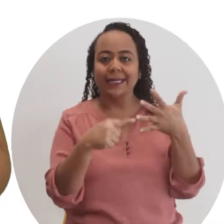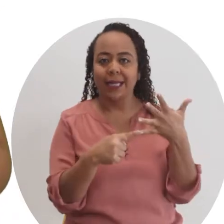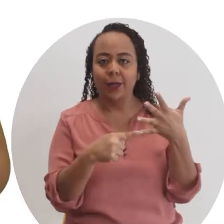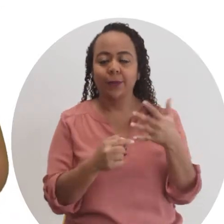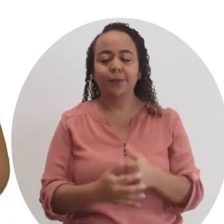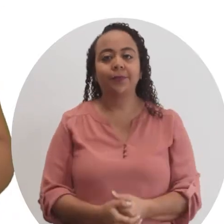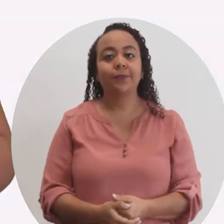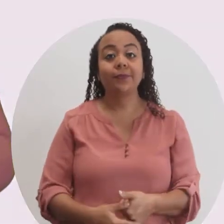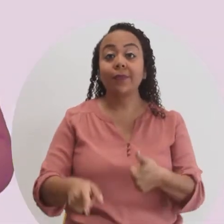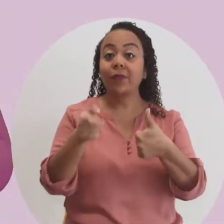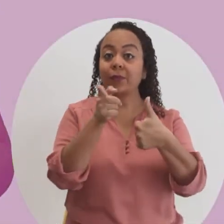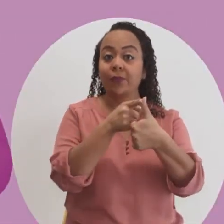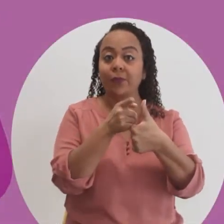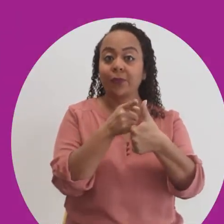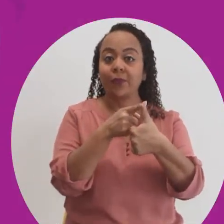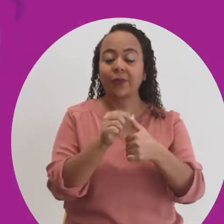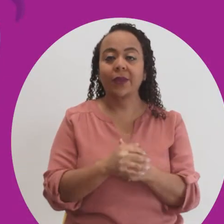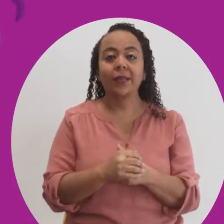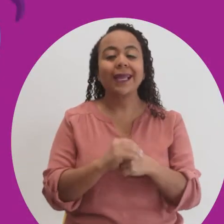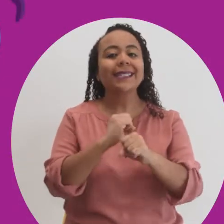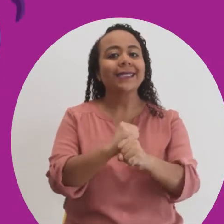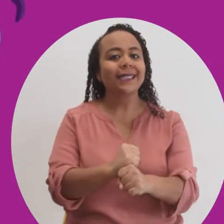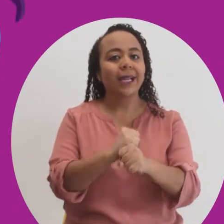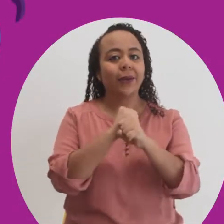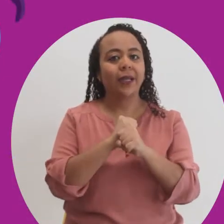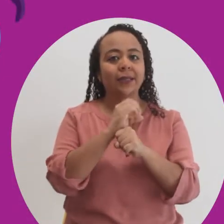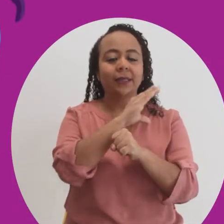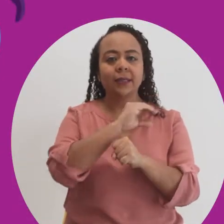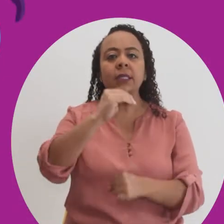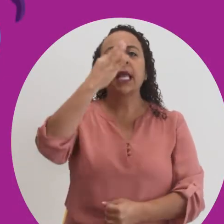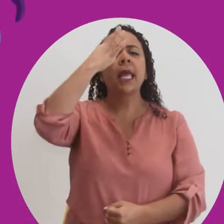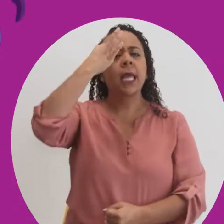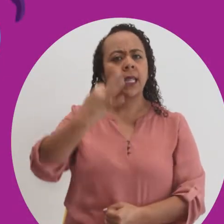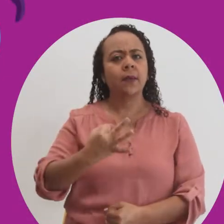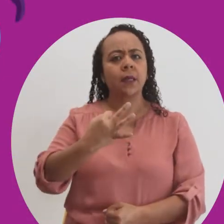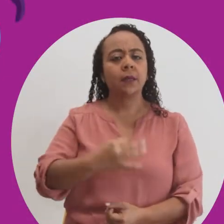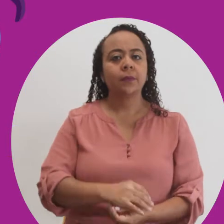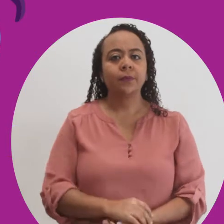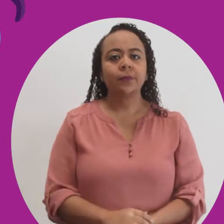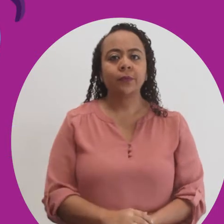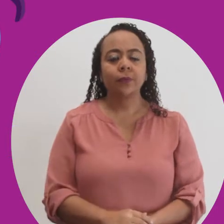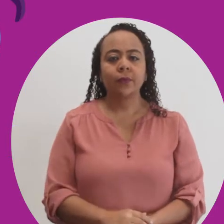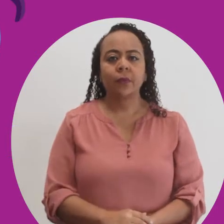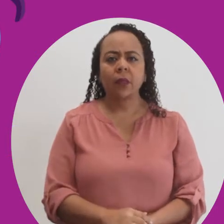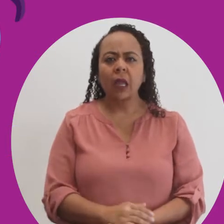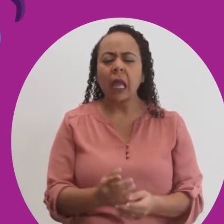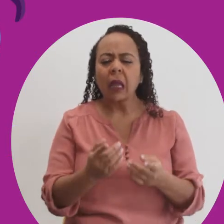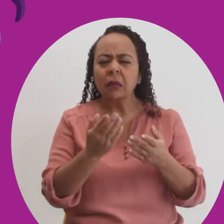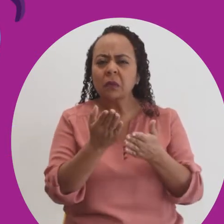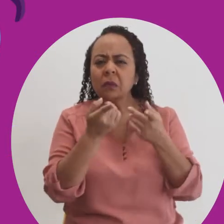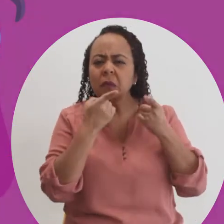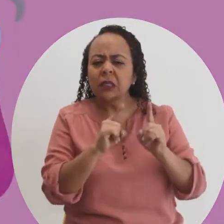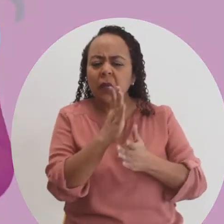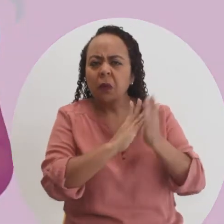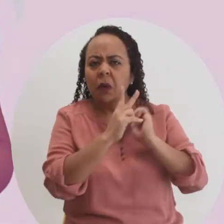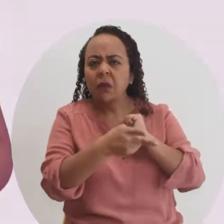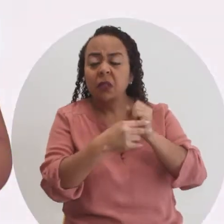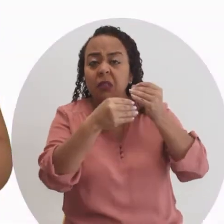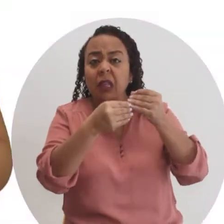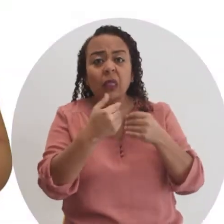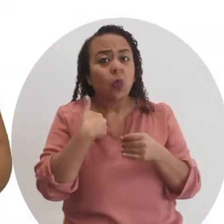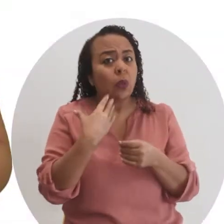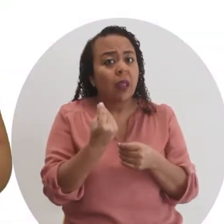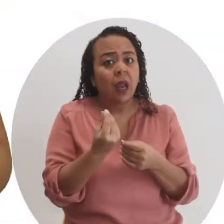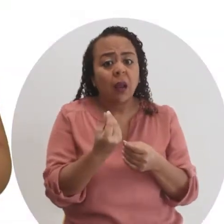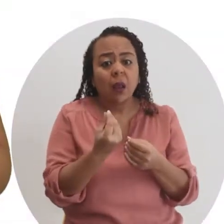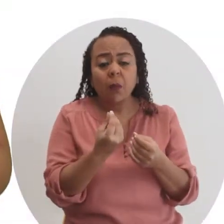cinco de ellas. Ventaja número uno, seguridad y credibilidad. ¿Les ha pasado alguna vez que se quedan